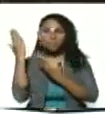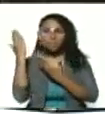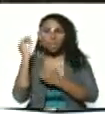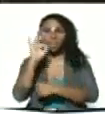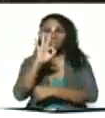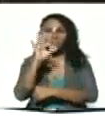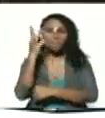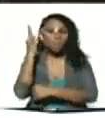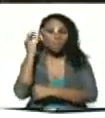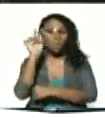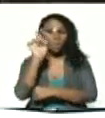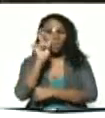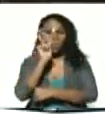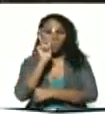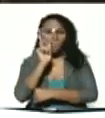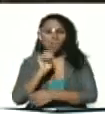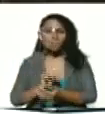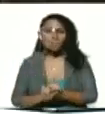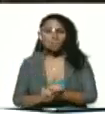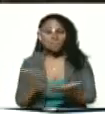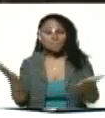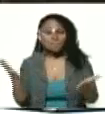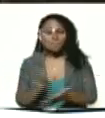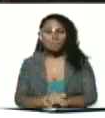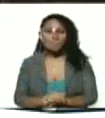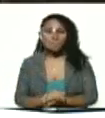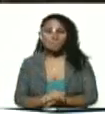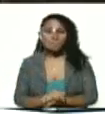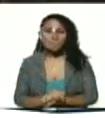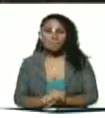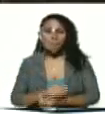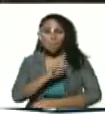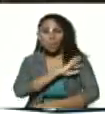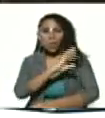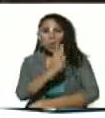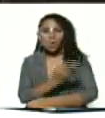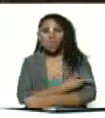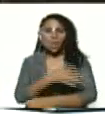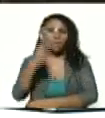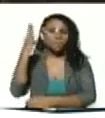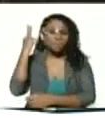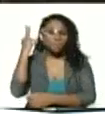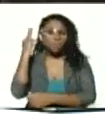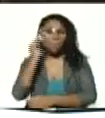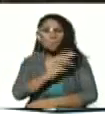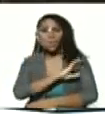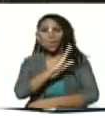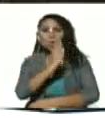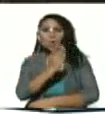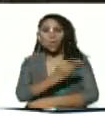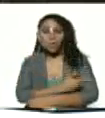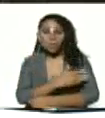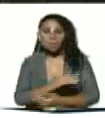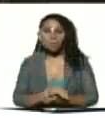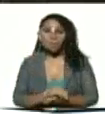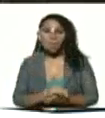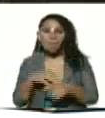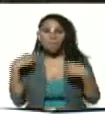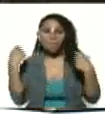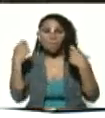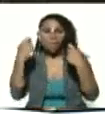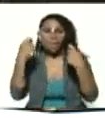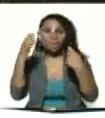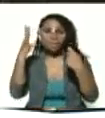mujeres y un hombre a poder femenino poder popular